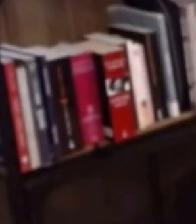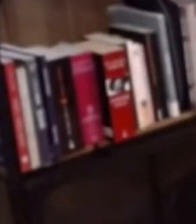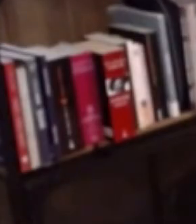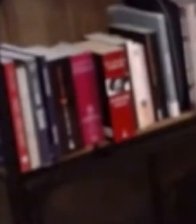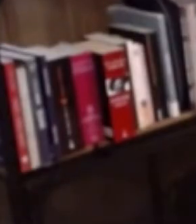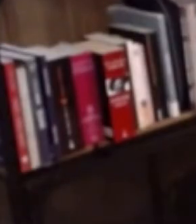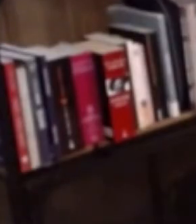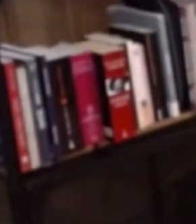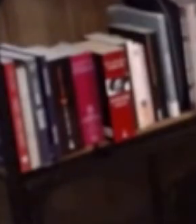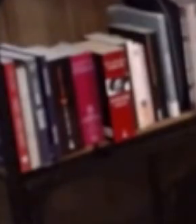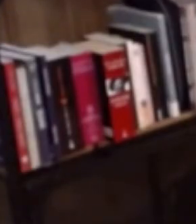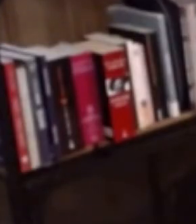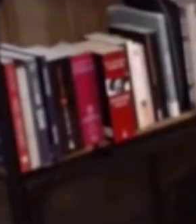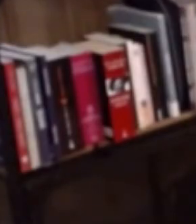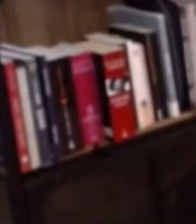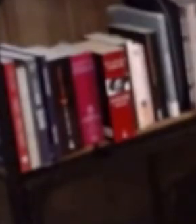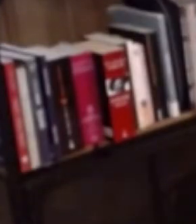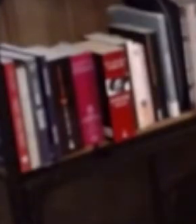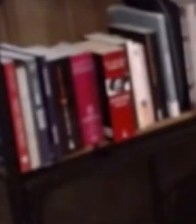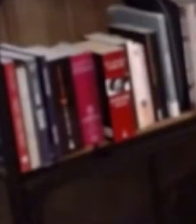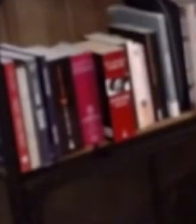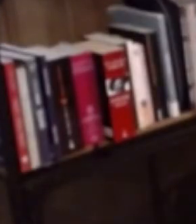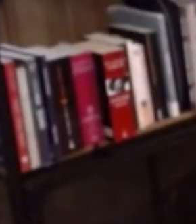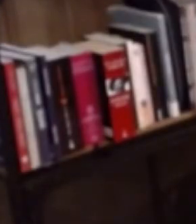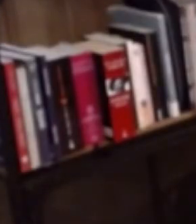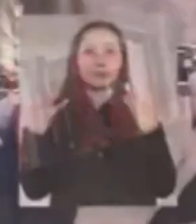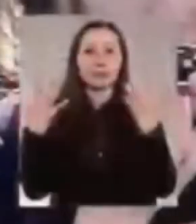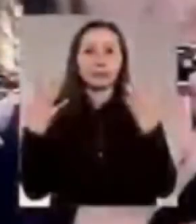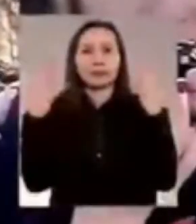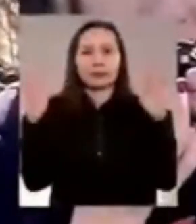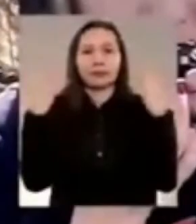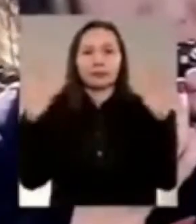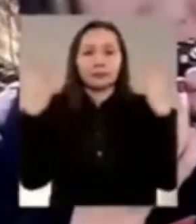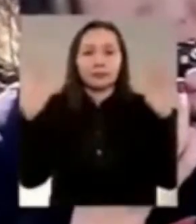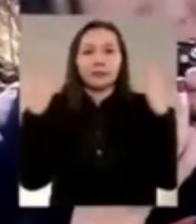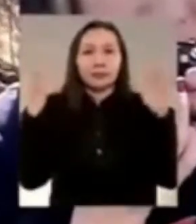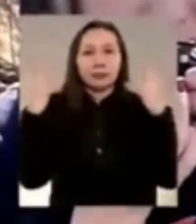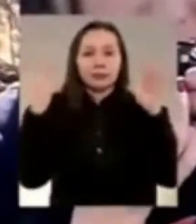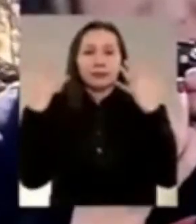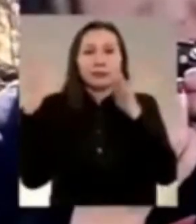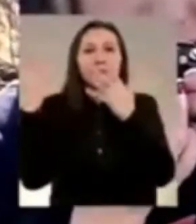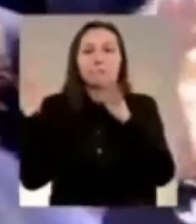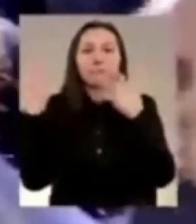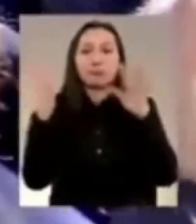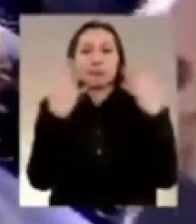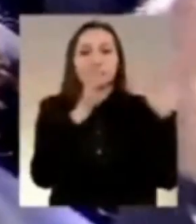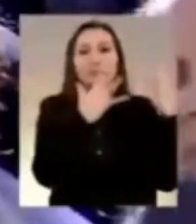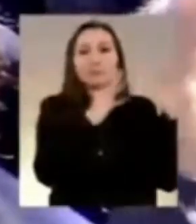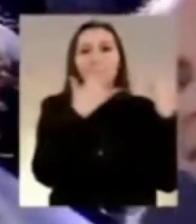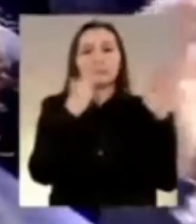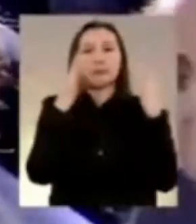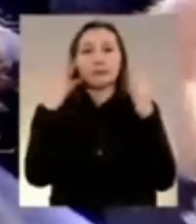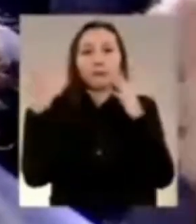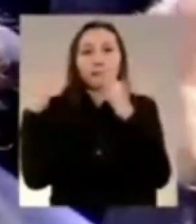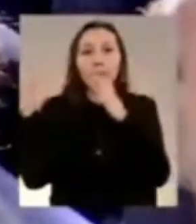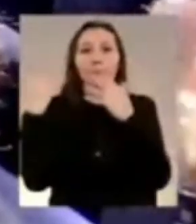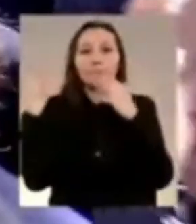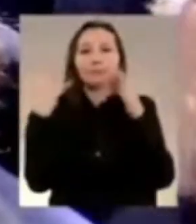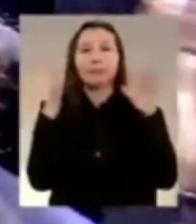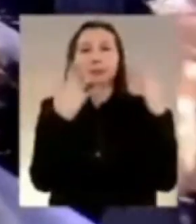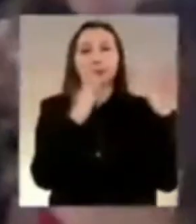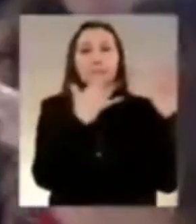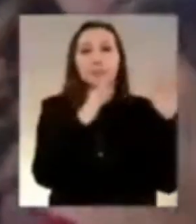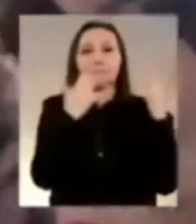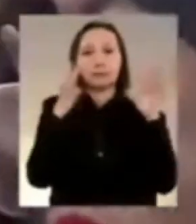participando el presidente López Obrador en ese ese evento que es tan importante varias veces ha sido mencionado fue mencionado por Isabel